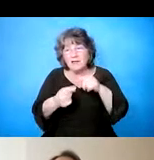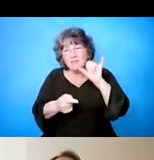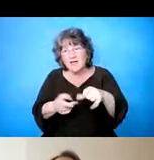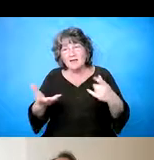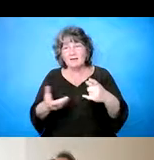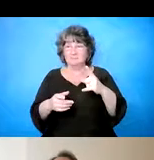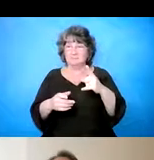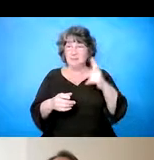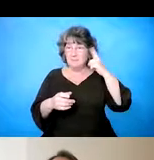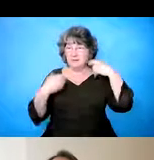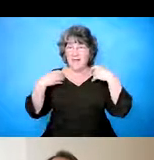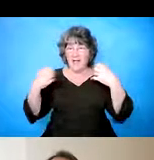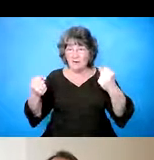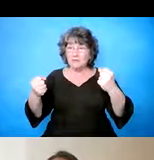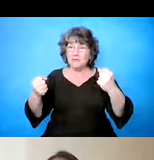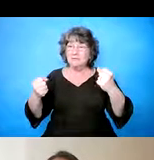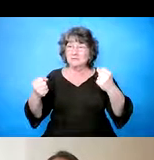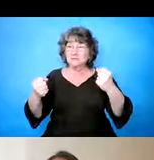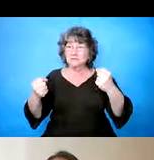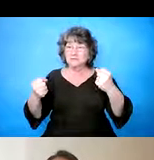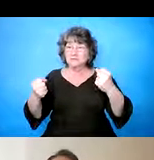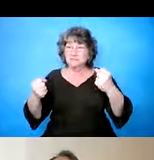Y hacer la salud mental.